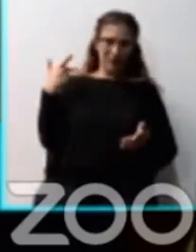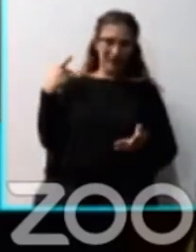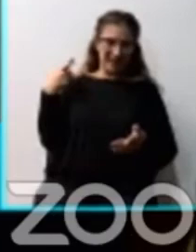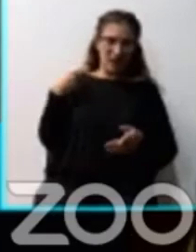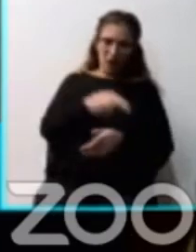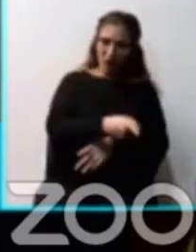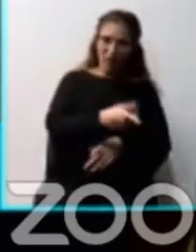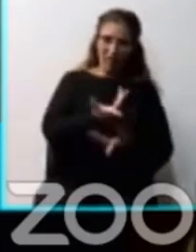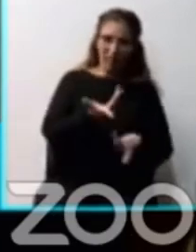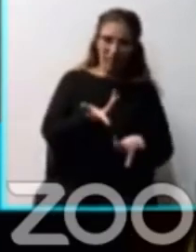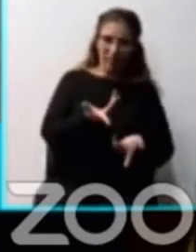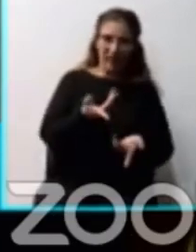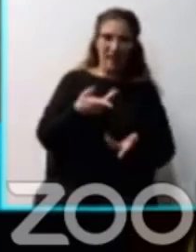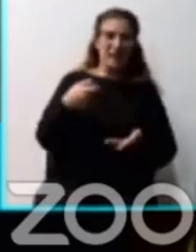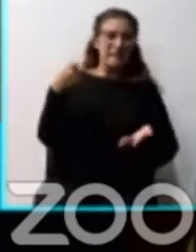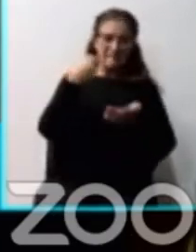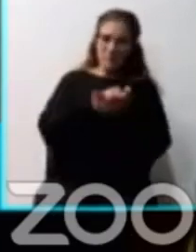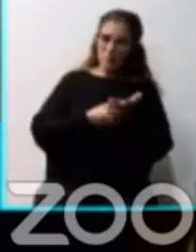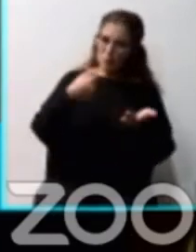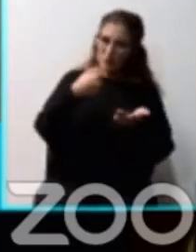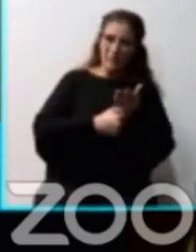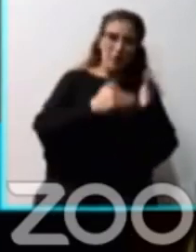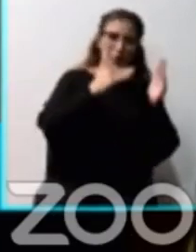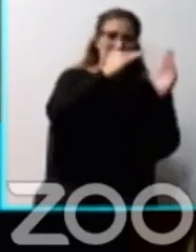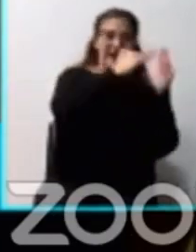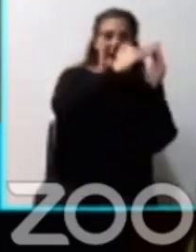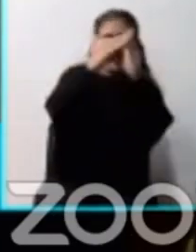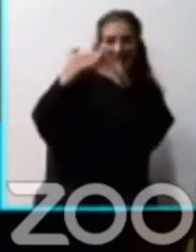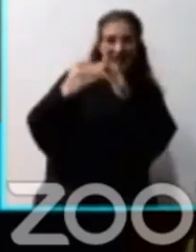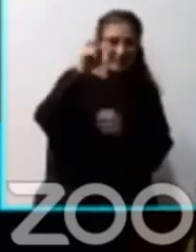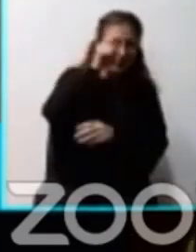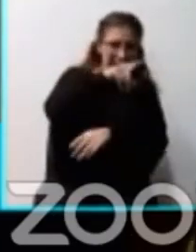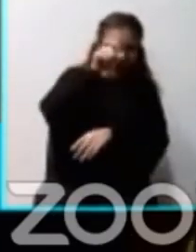inmobiliaria y luchamos por un techo para vivir para todas y todos. Muchas gracias.